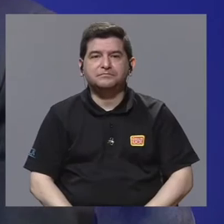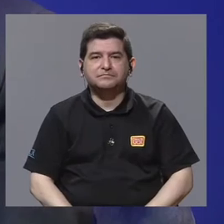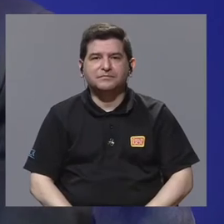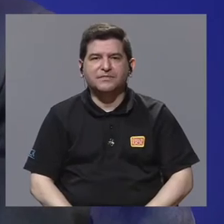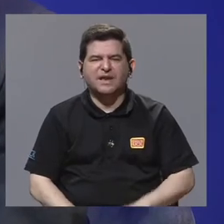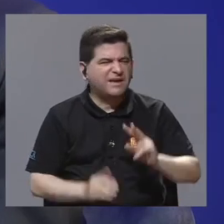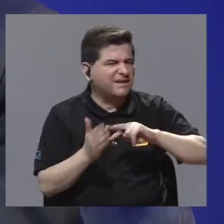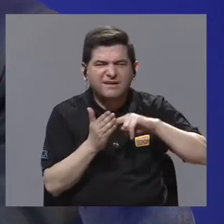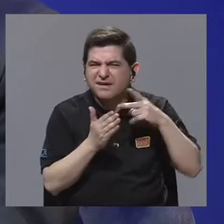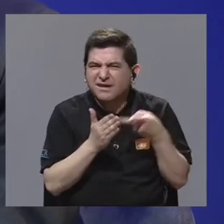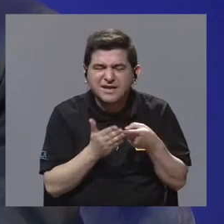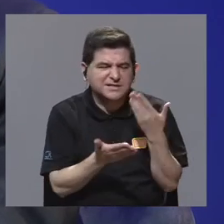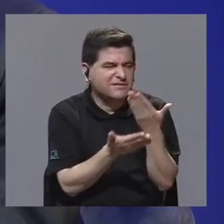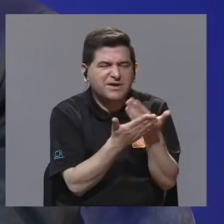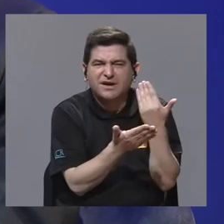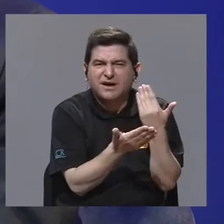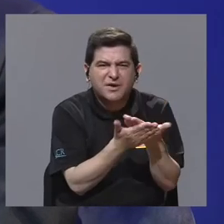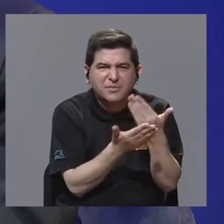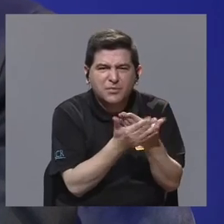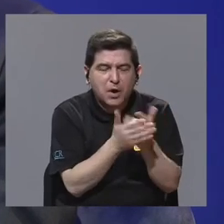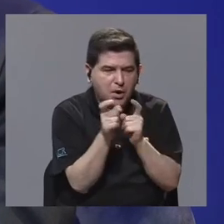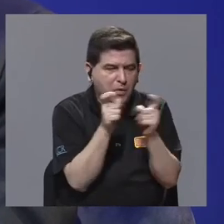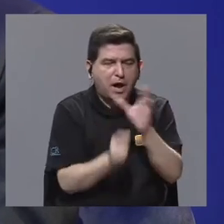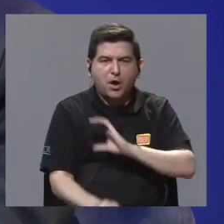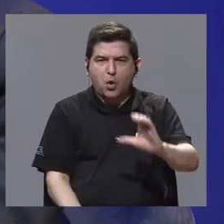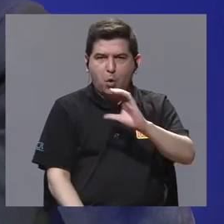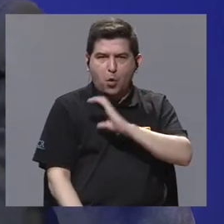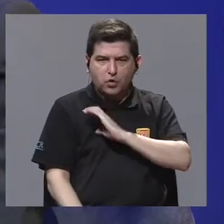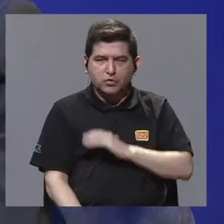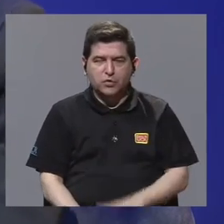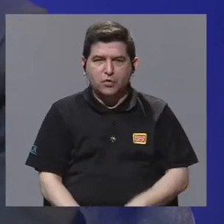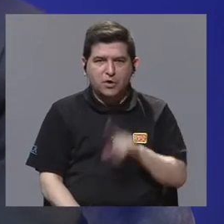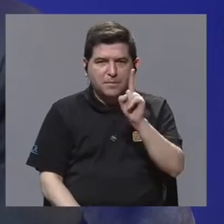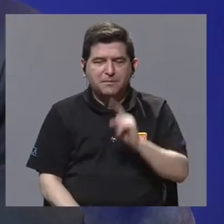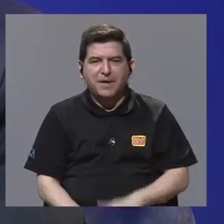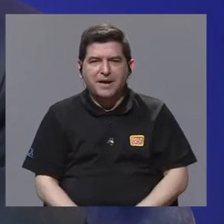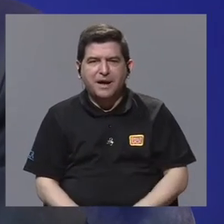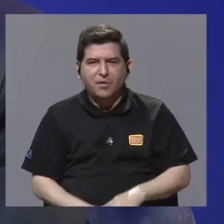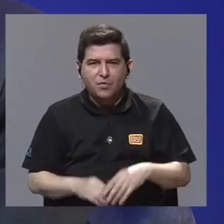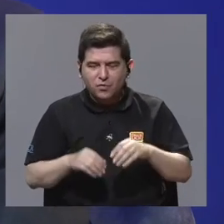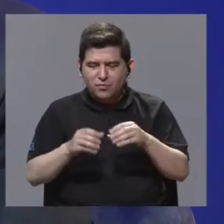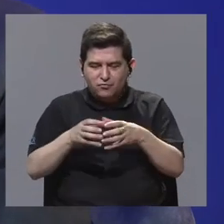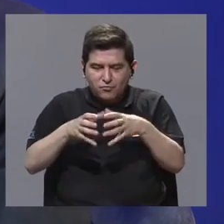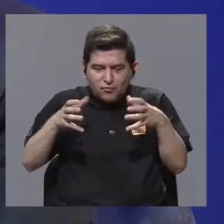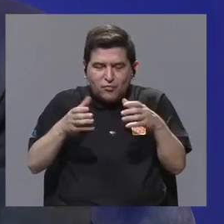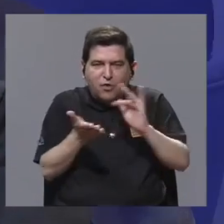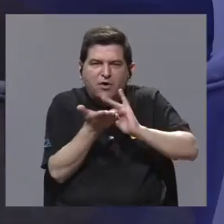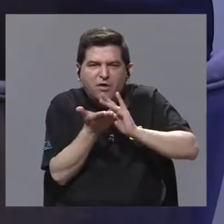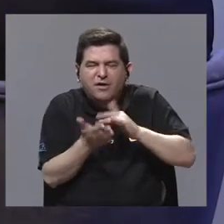¿En qué consiste las pruebas de control de calidad para un radiofármaco?